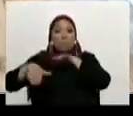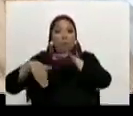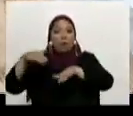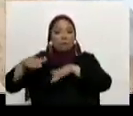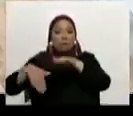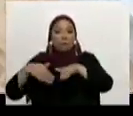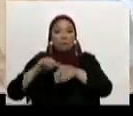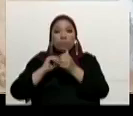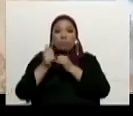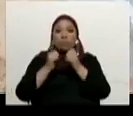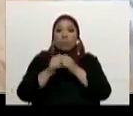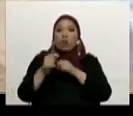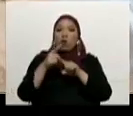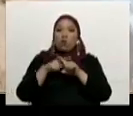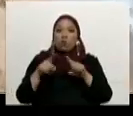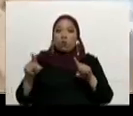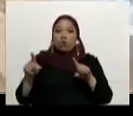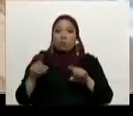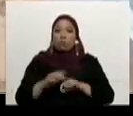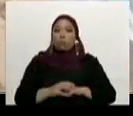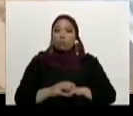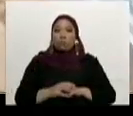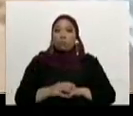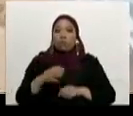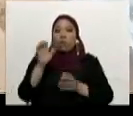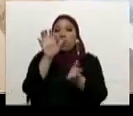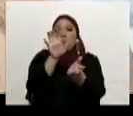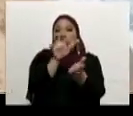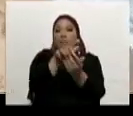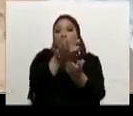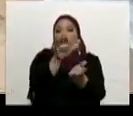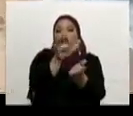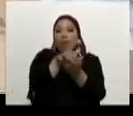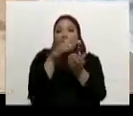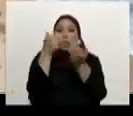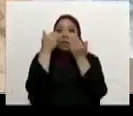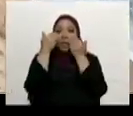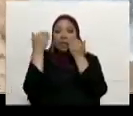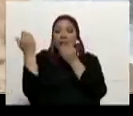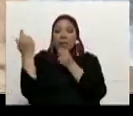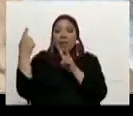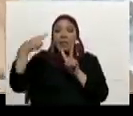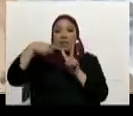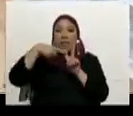deportivas, entre otras. Desde el Estado Nuevo Esparta, Osmary Rodríguez, La Noticia.